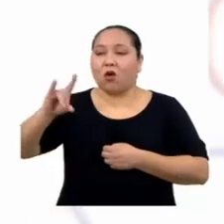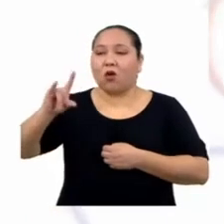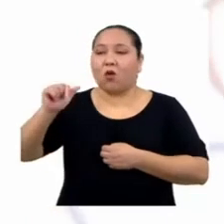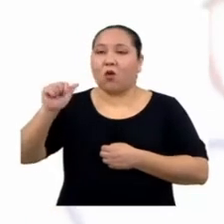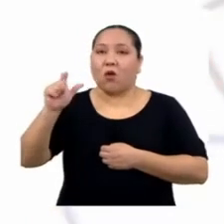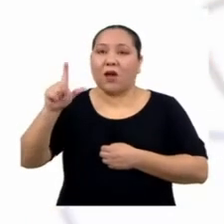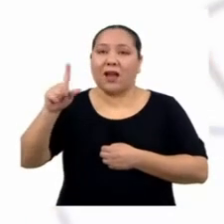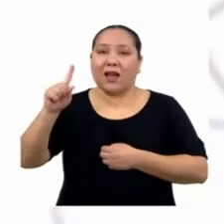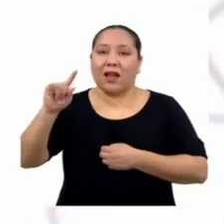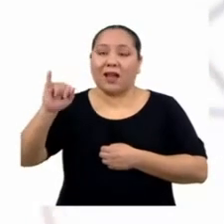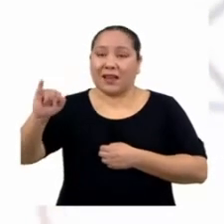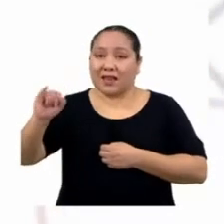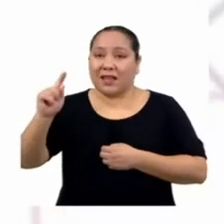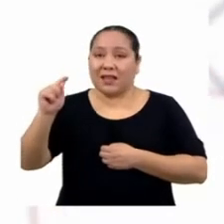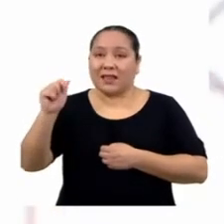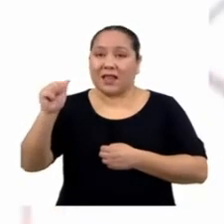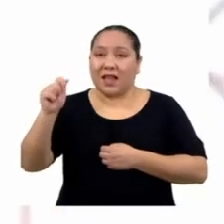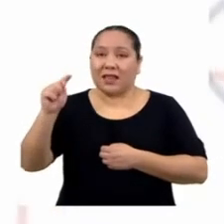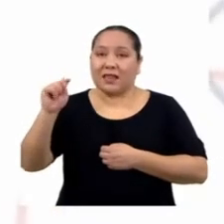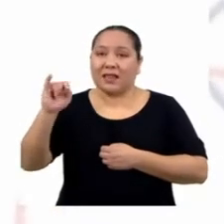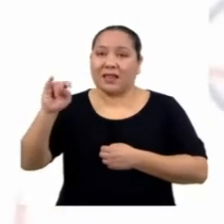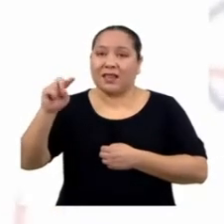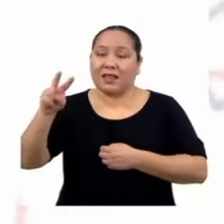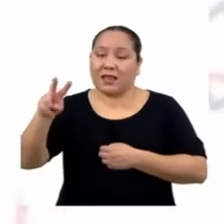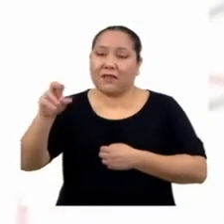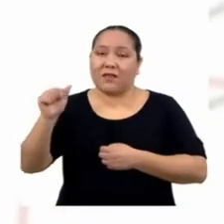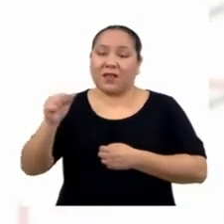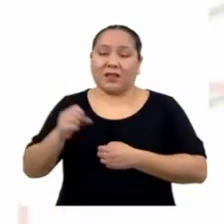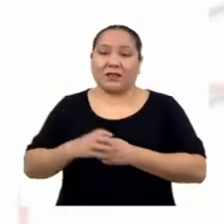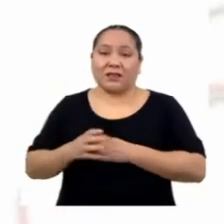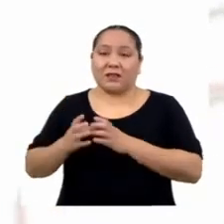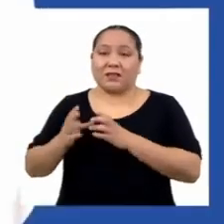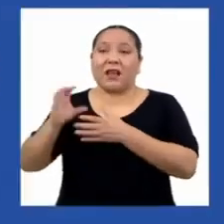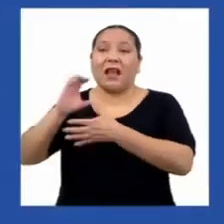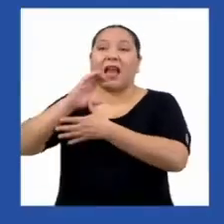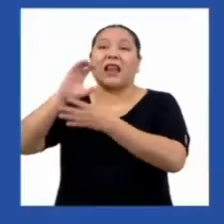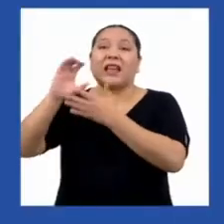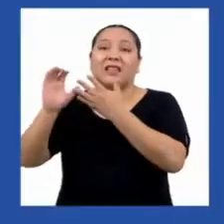cualidades. Pueden ser ordinales o nominales.